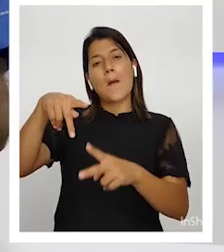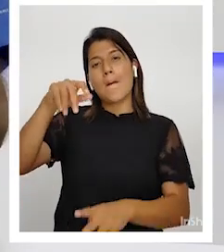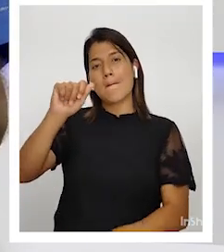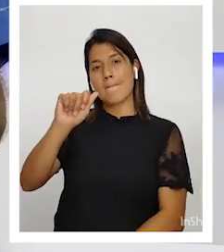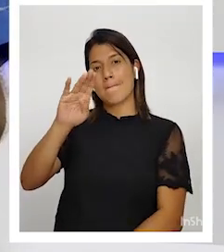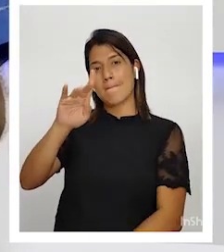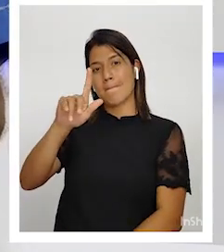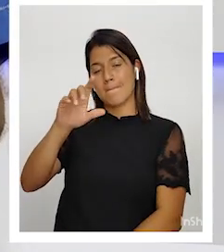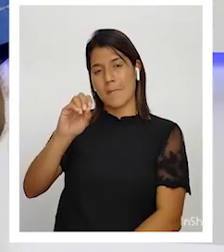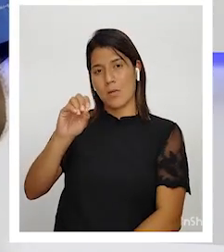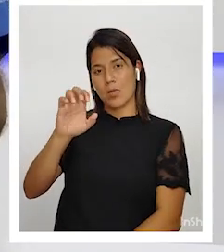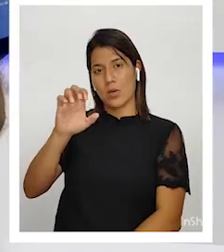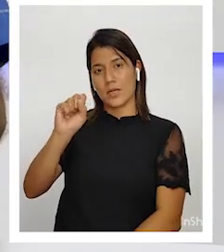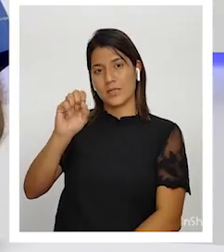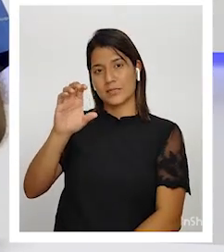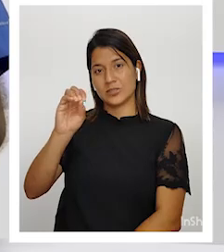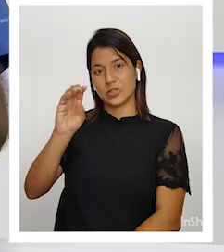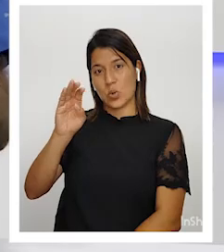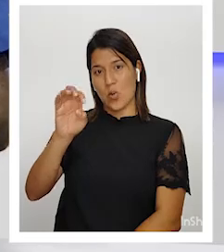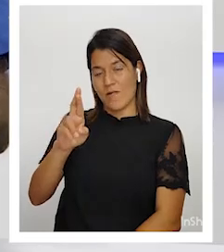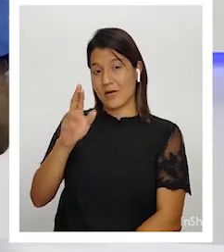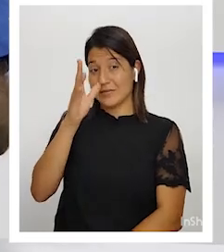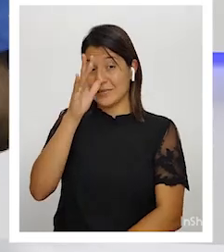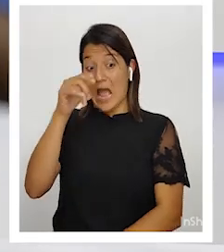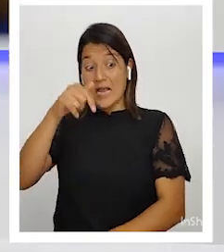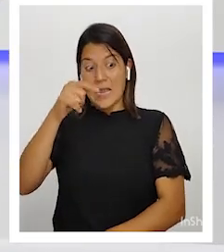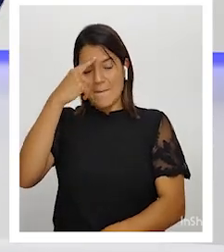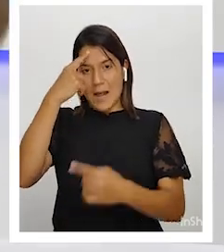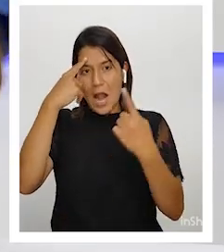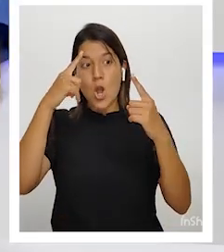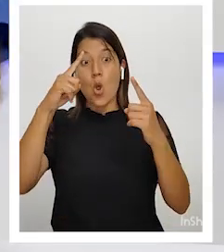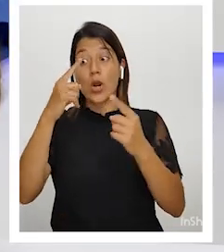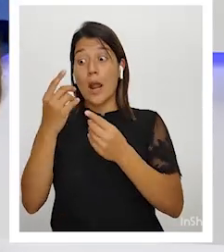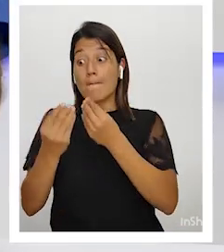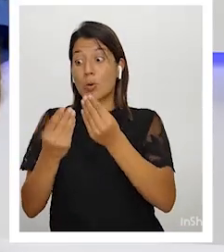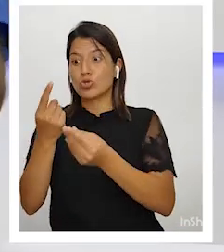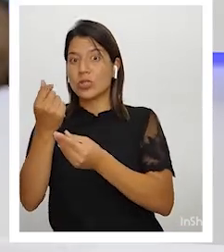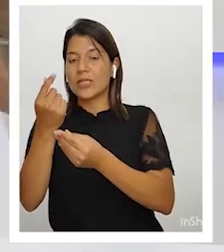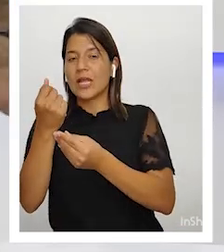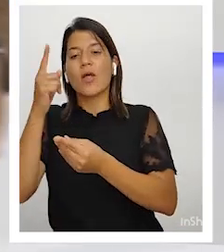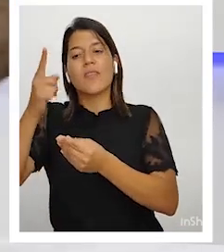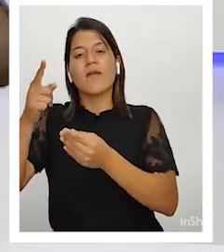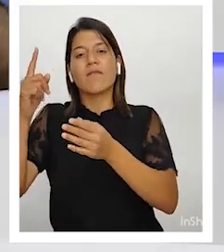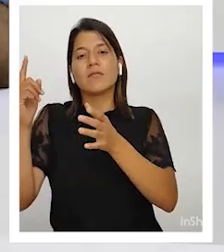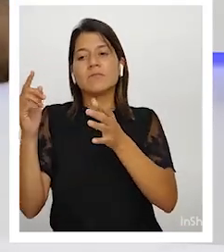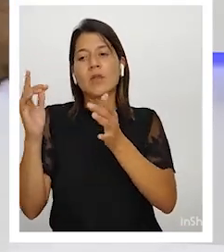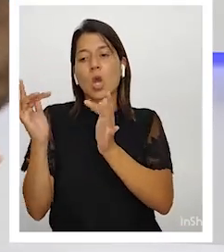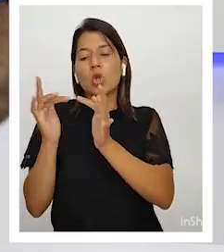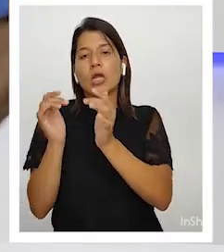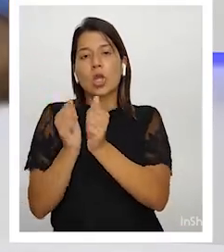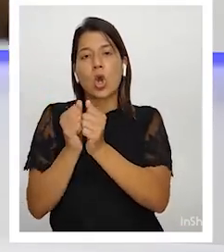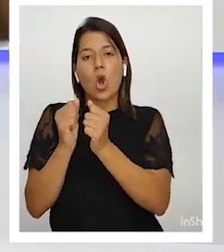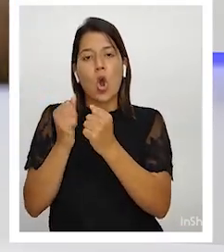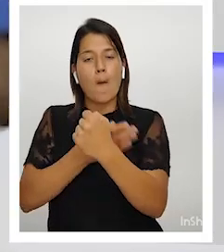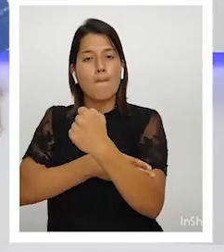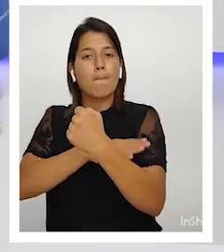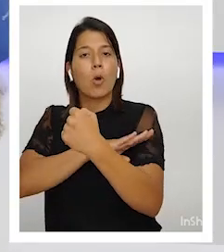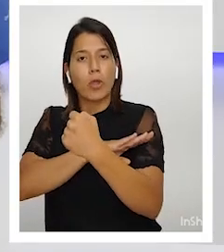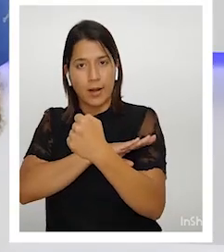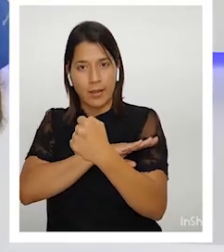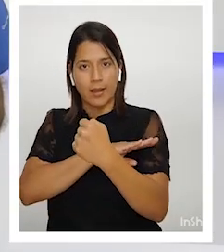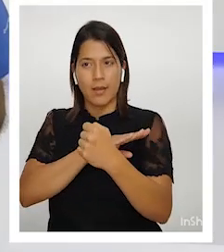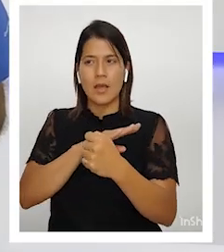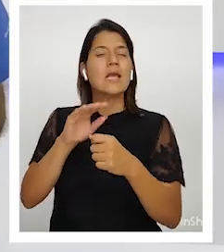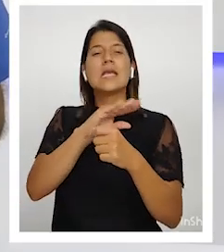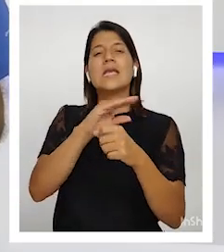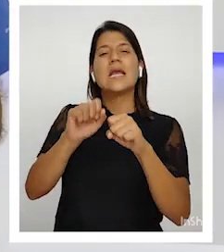aquí para hacer dinero había que arribarse al poder, porque eran las estructuras verticales donde daban permisos, y la corte, el